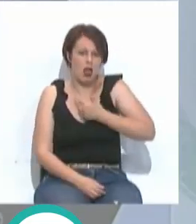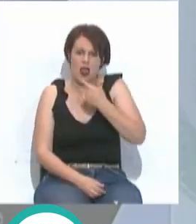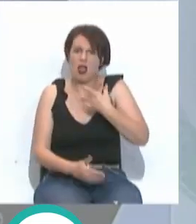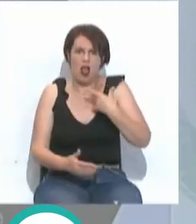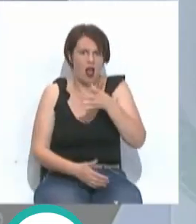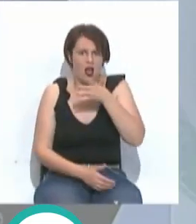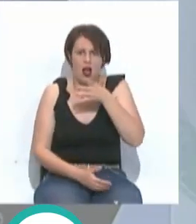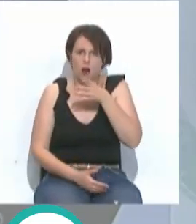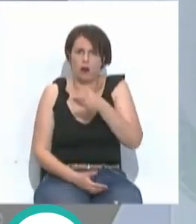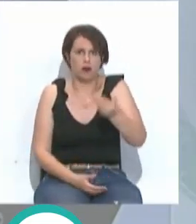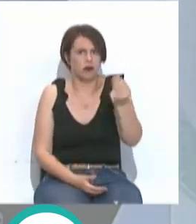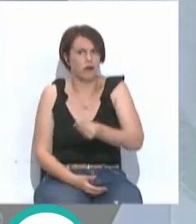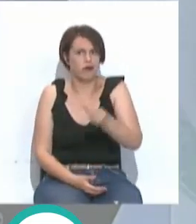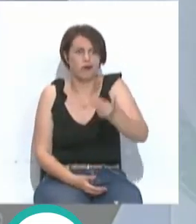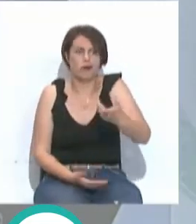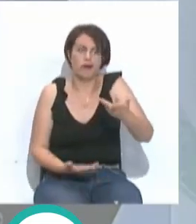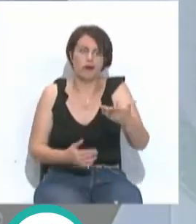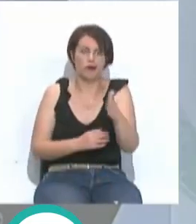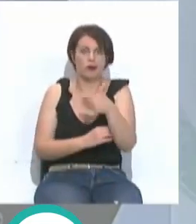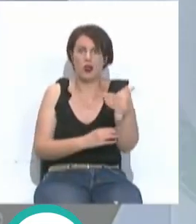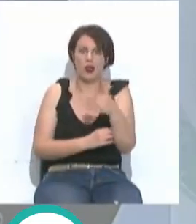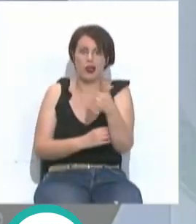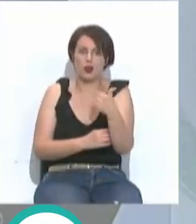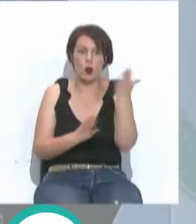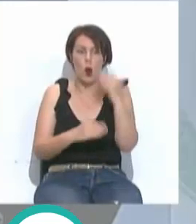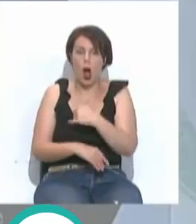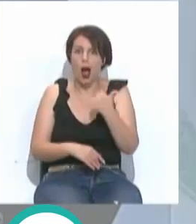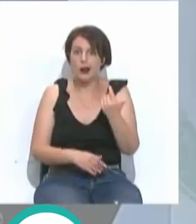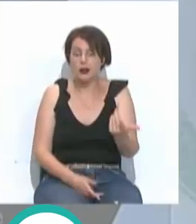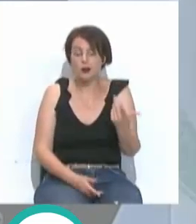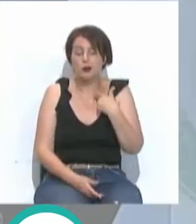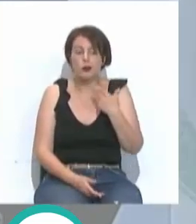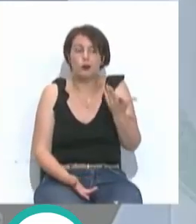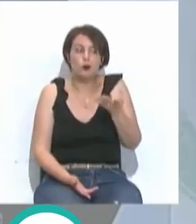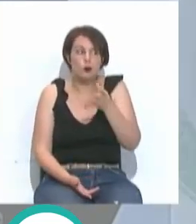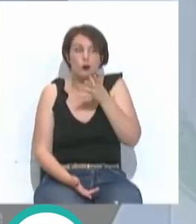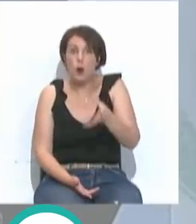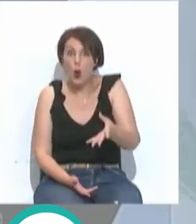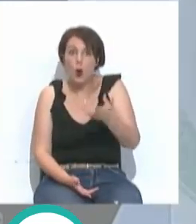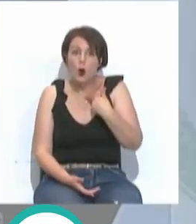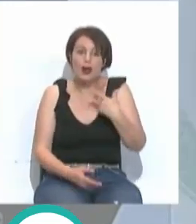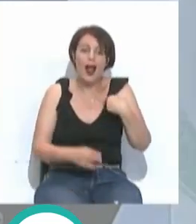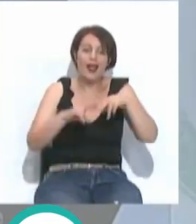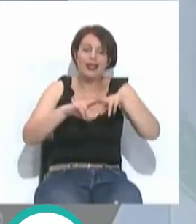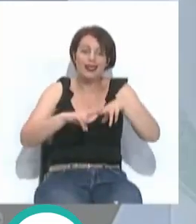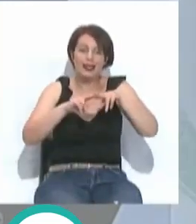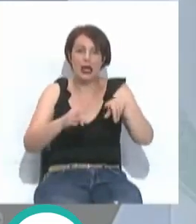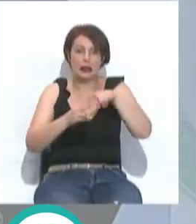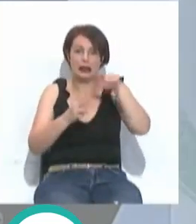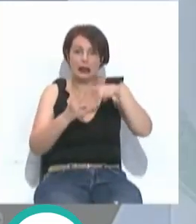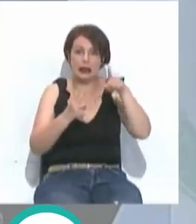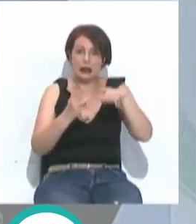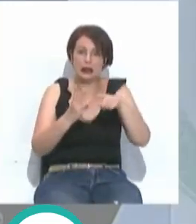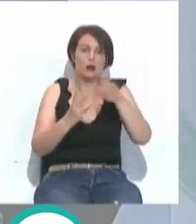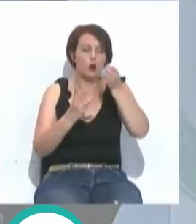la playa del casco histórico que se ha quedado sin la distinción según se ha trasladado por calificar en tres analíticas como muy